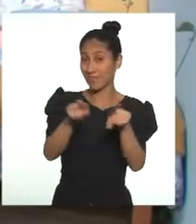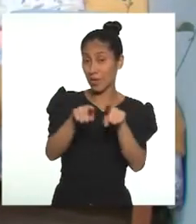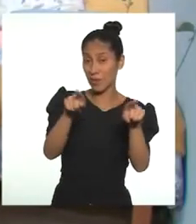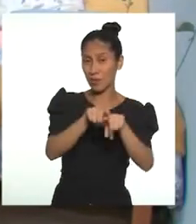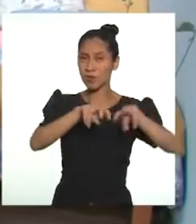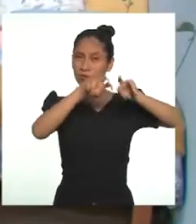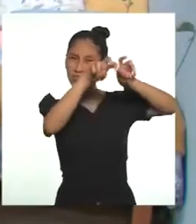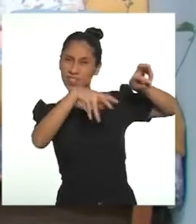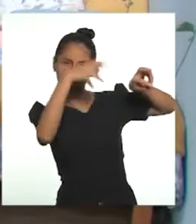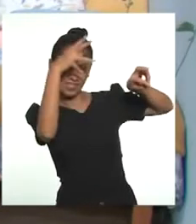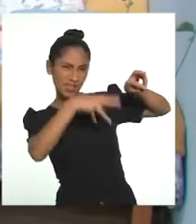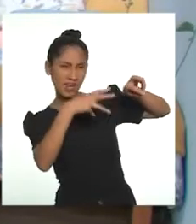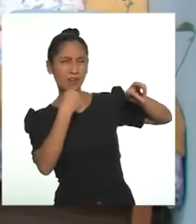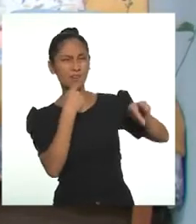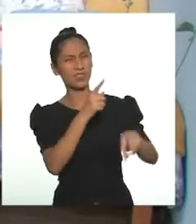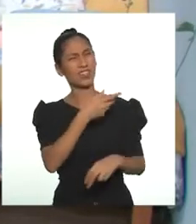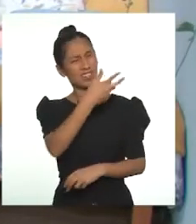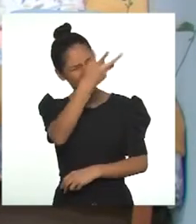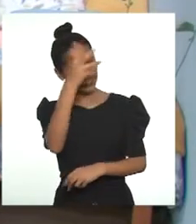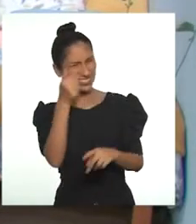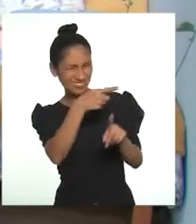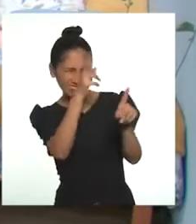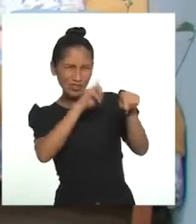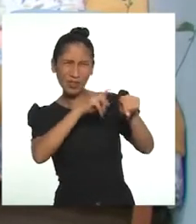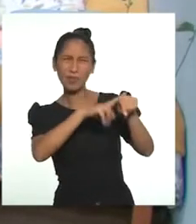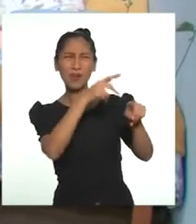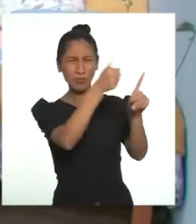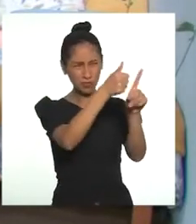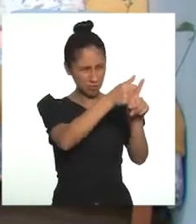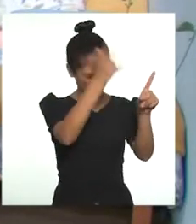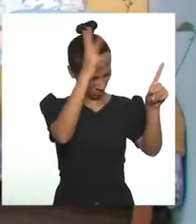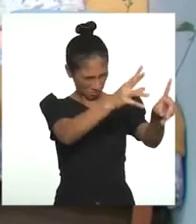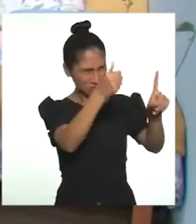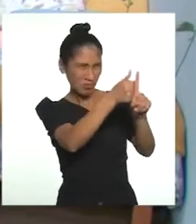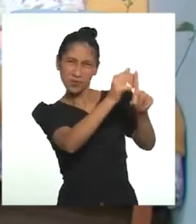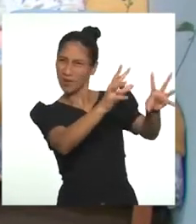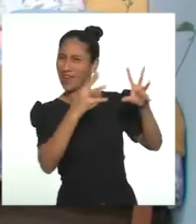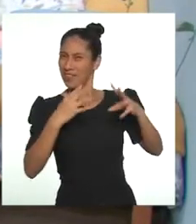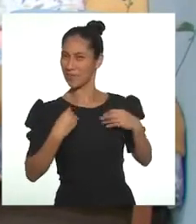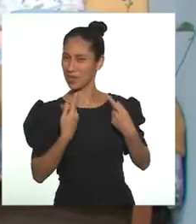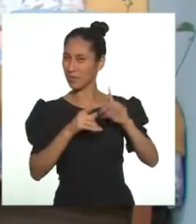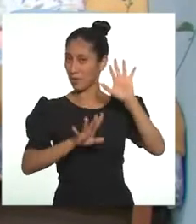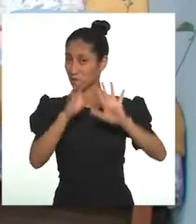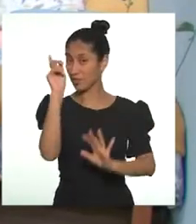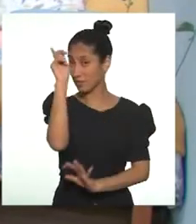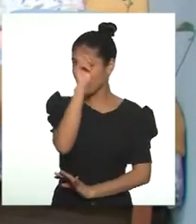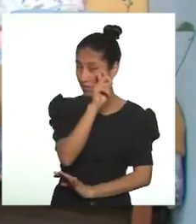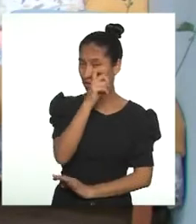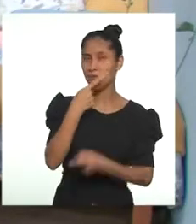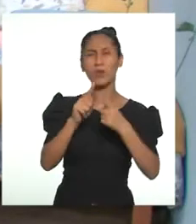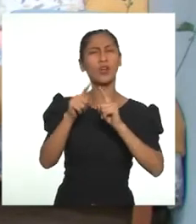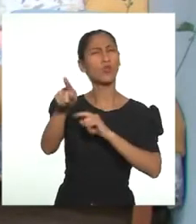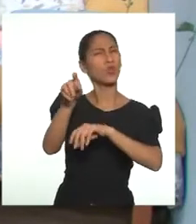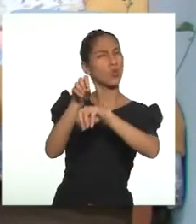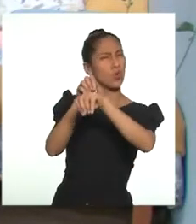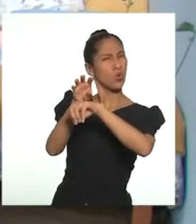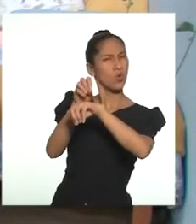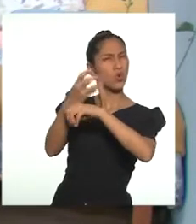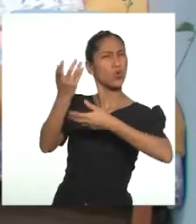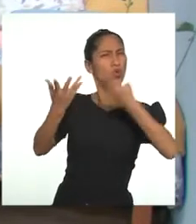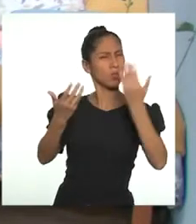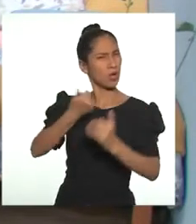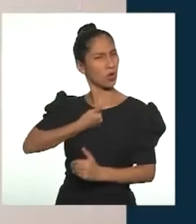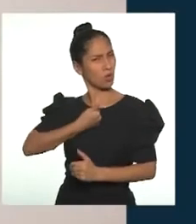estos temas, todos te dicen, ay, acéptate como eres, pero es difícil. ¿Cuáles son tus consejos para que empecemos a trabajar en nuestra